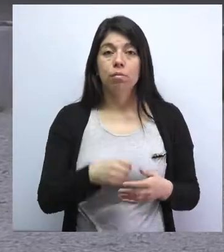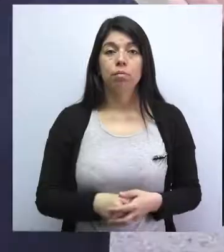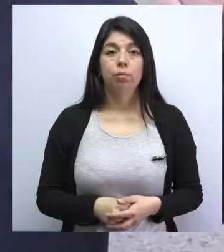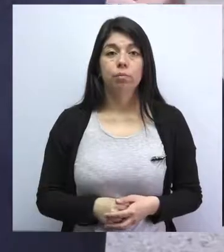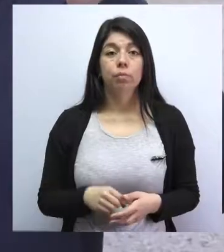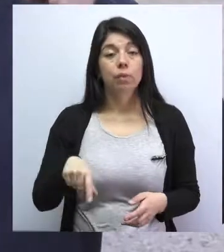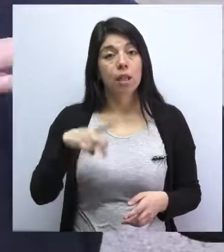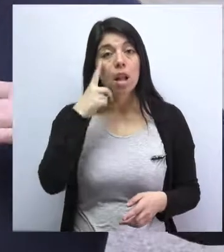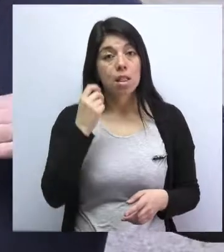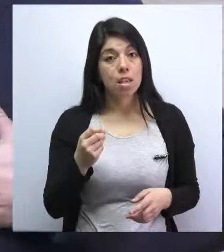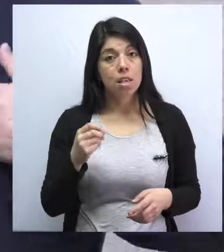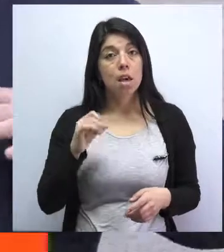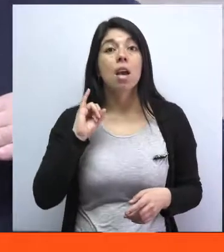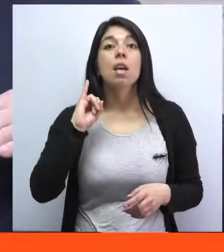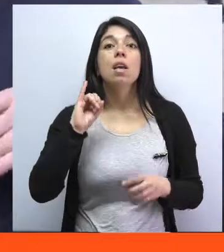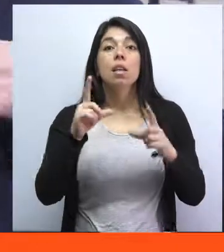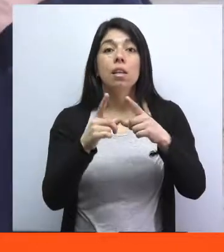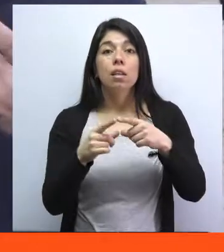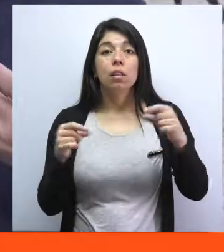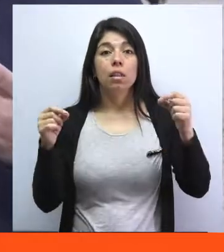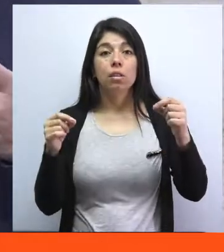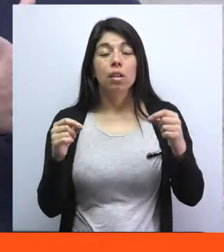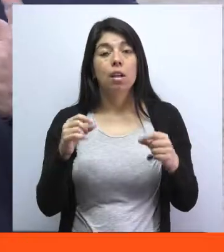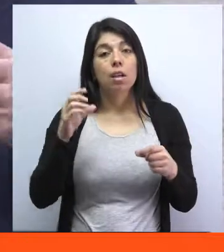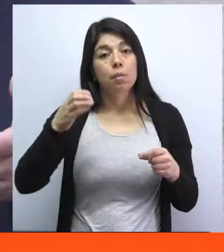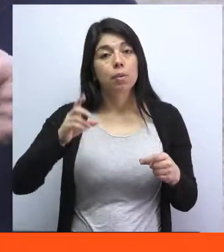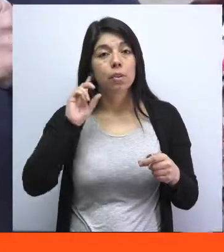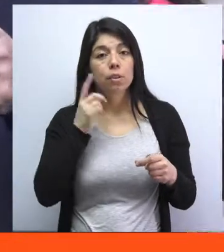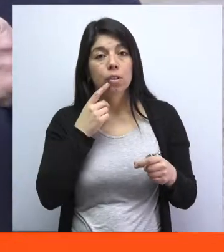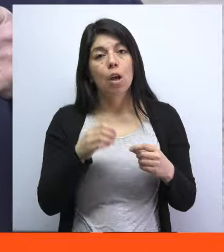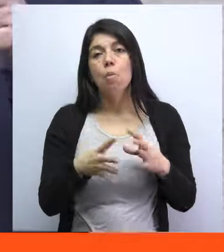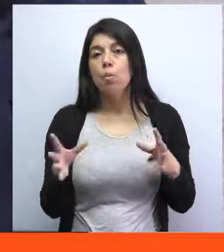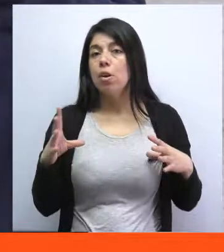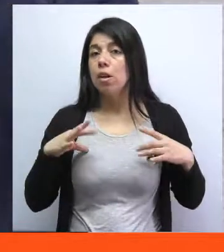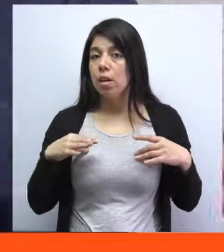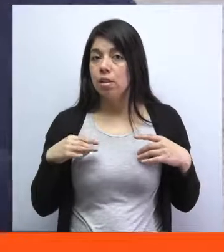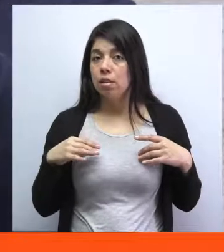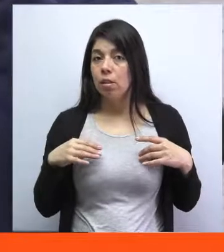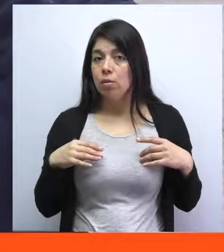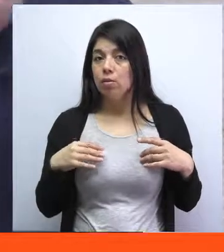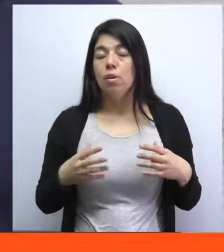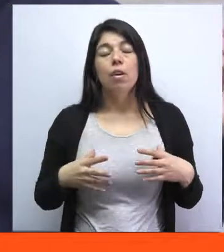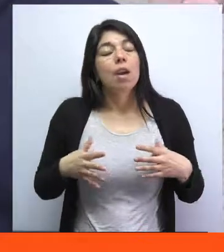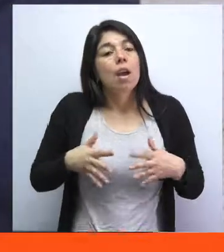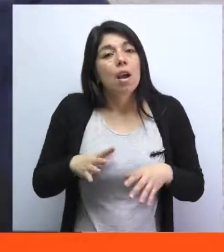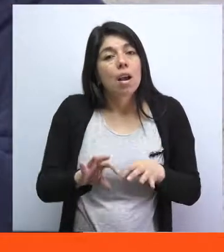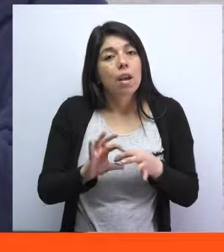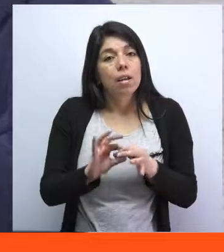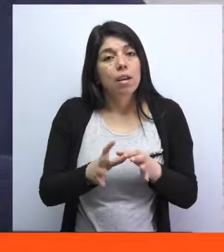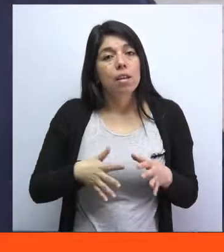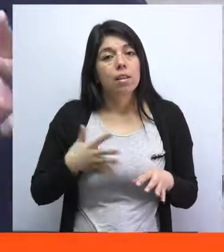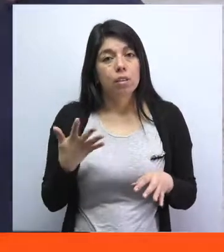Día Nacional de las Personas Sordas está muy agradecido y feliz porque hace 5 años atrás